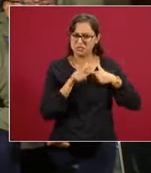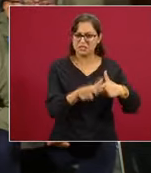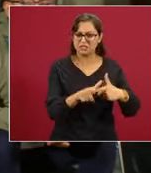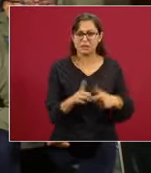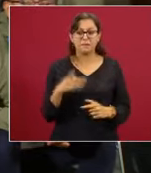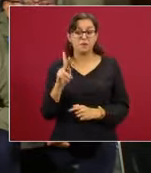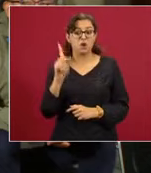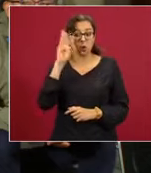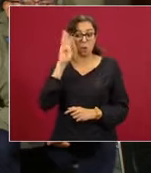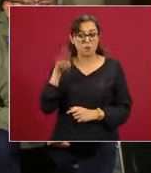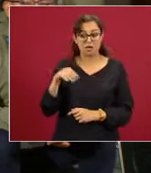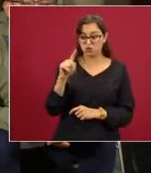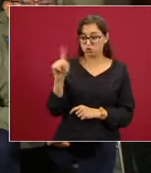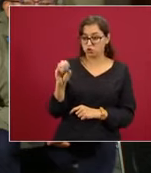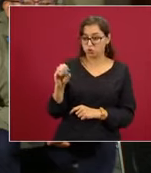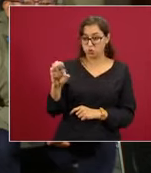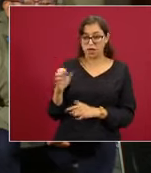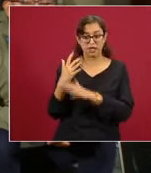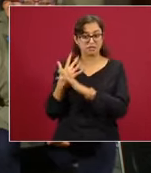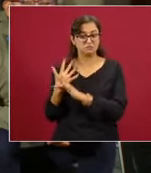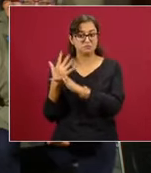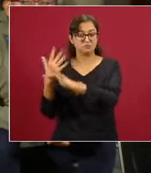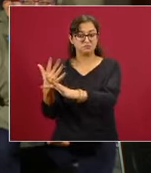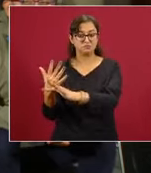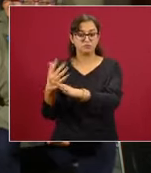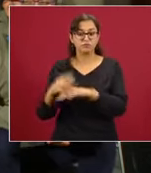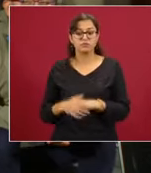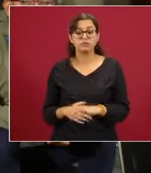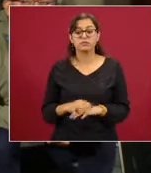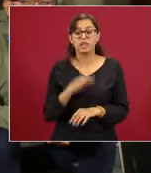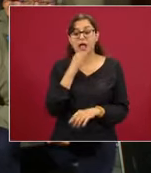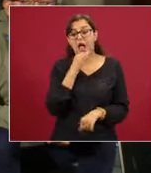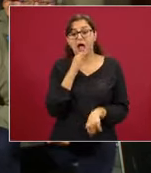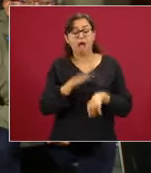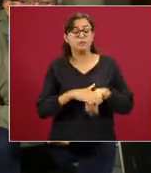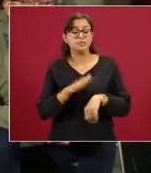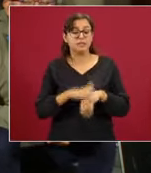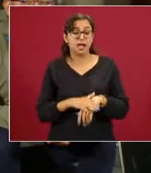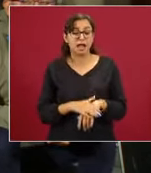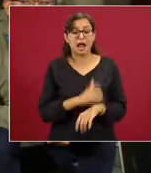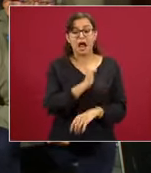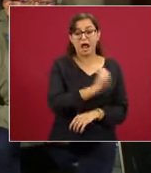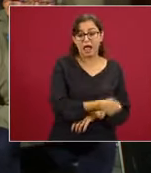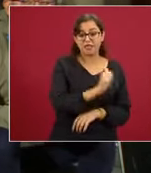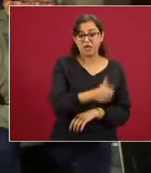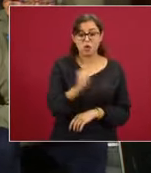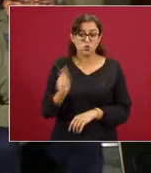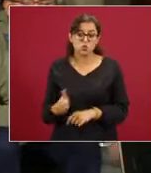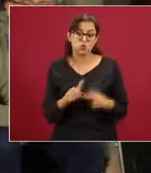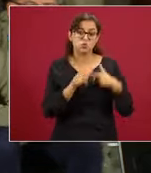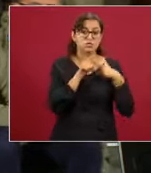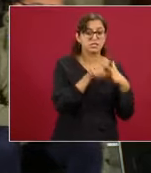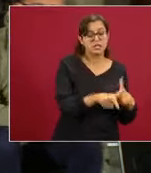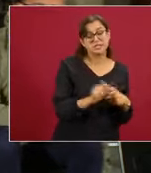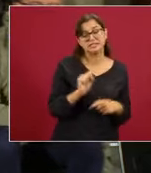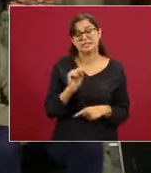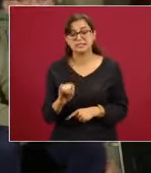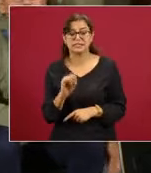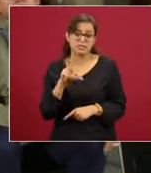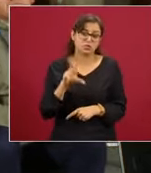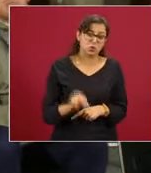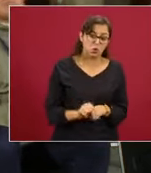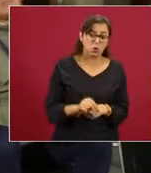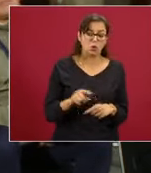del maestro Sué, en la cual mencionaba que se va a analizar caso por caso la cuestión de que se mantengan o no los que se contrataron